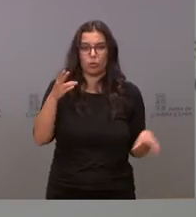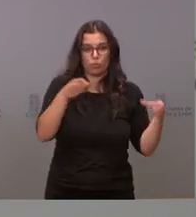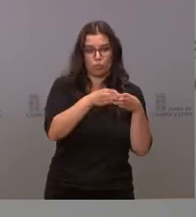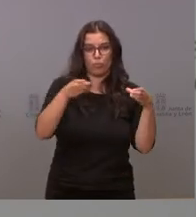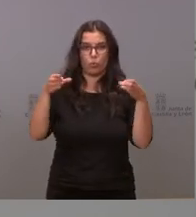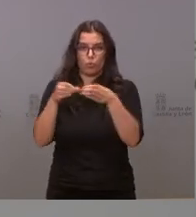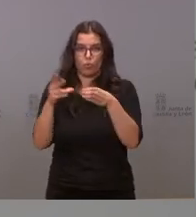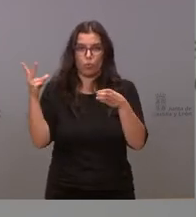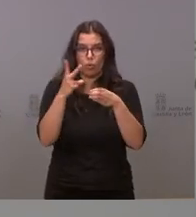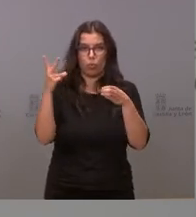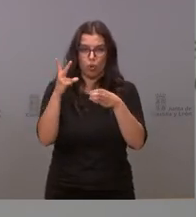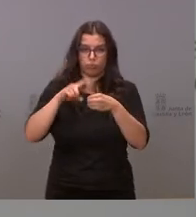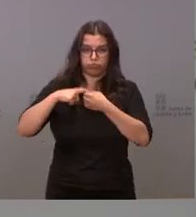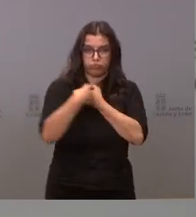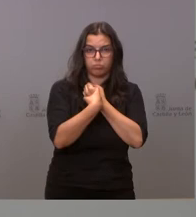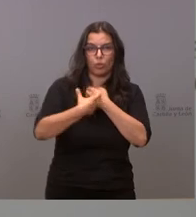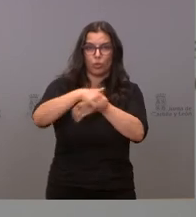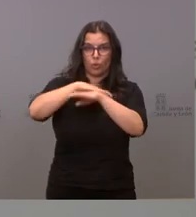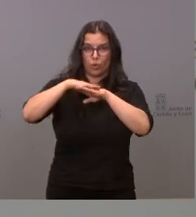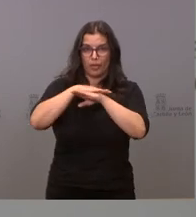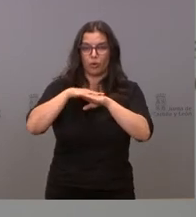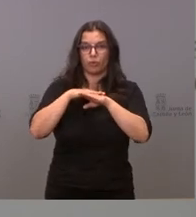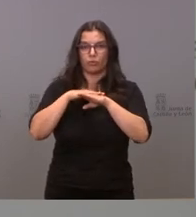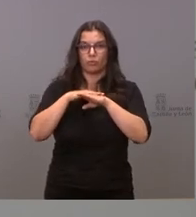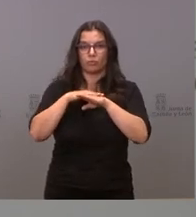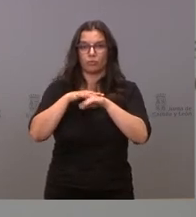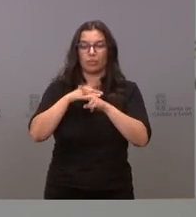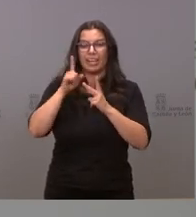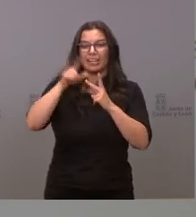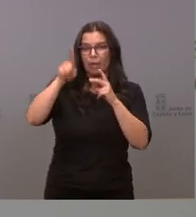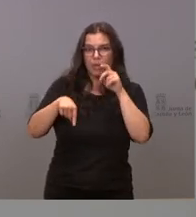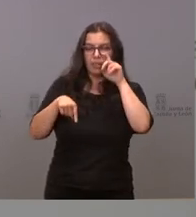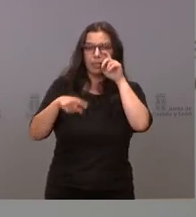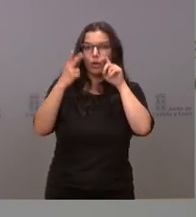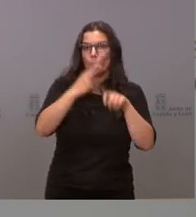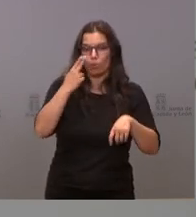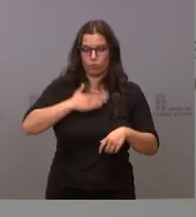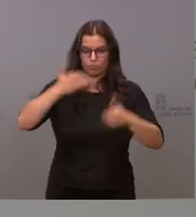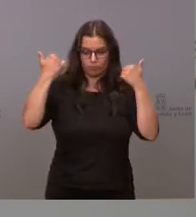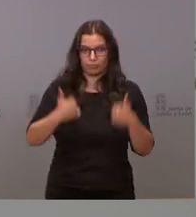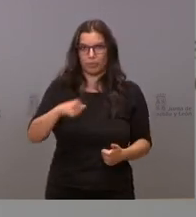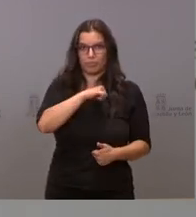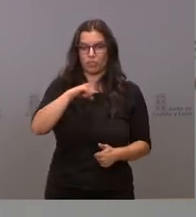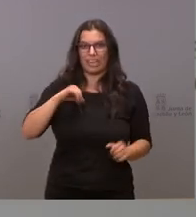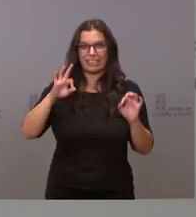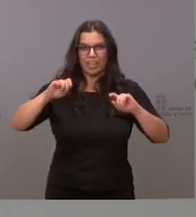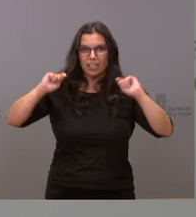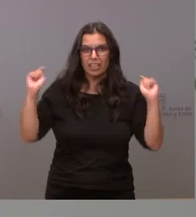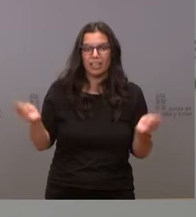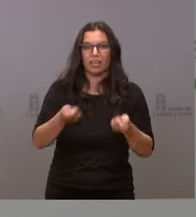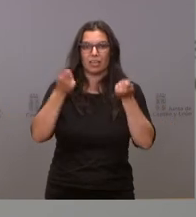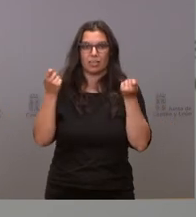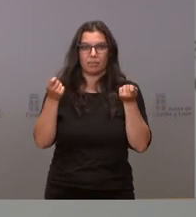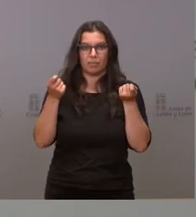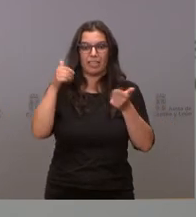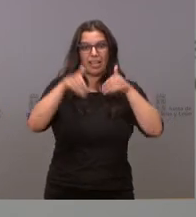políticas que sustentan este gobierno y un compromiso personal en la campaña de las